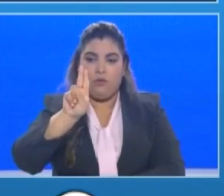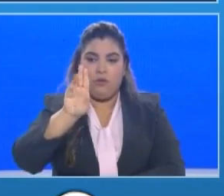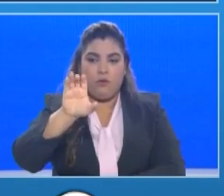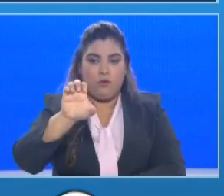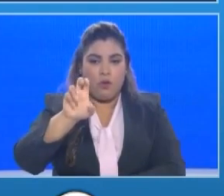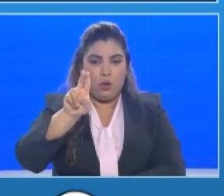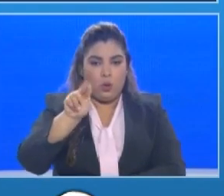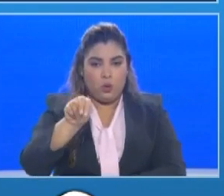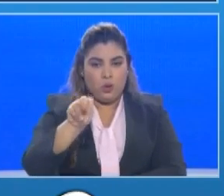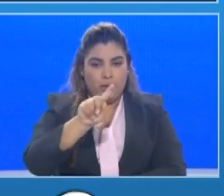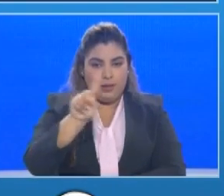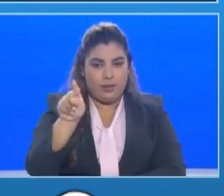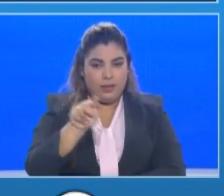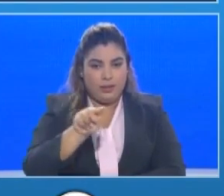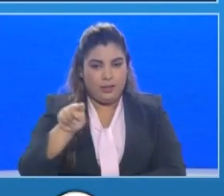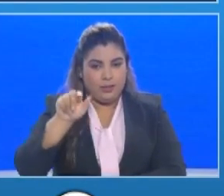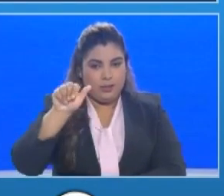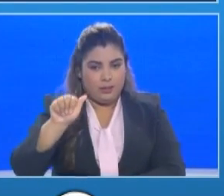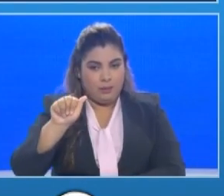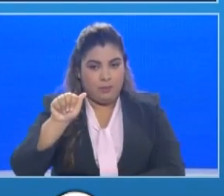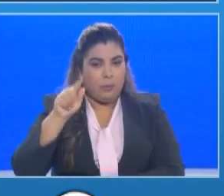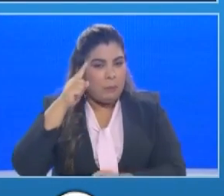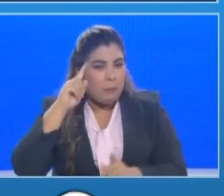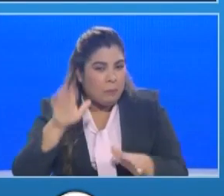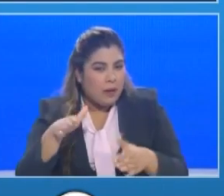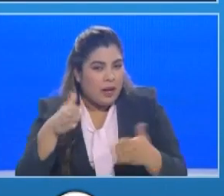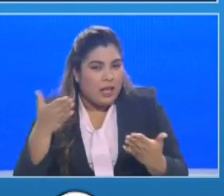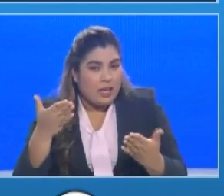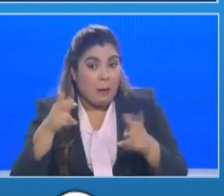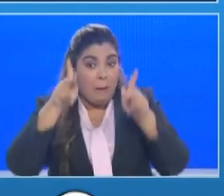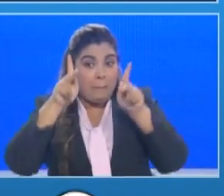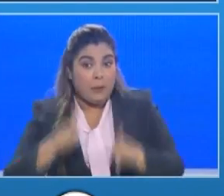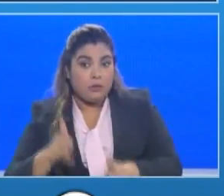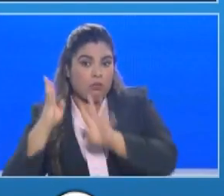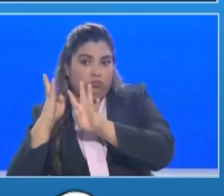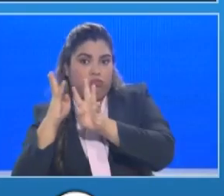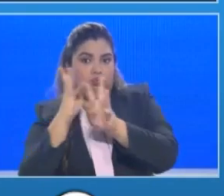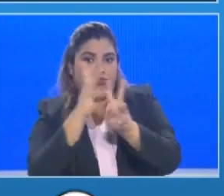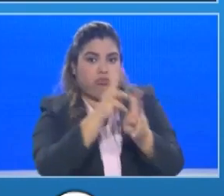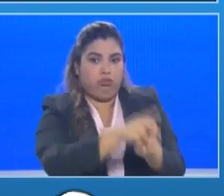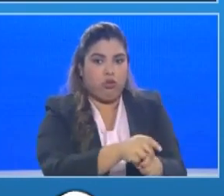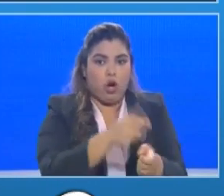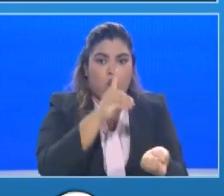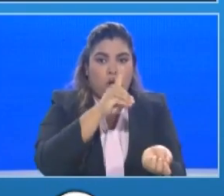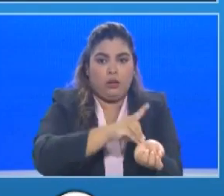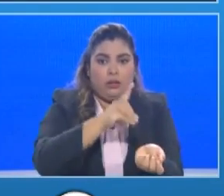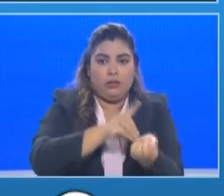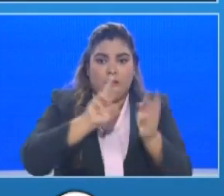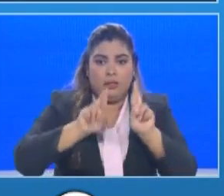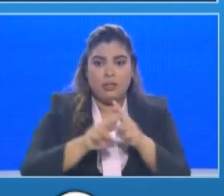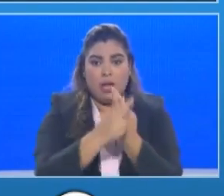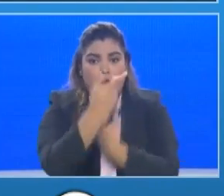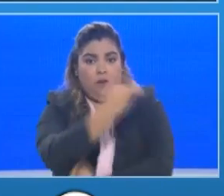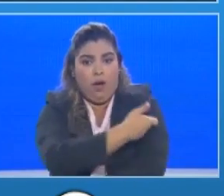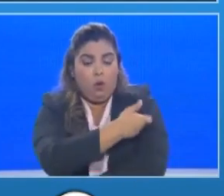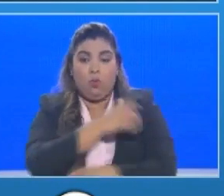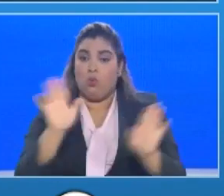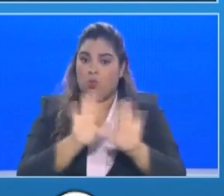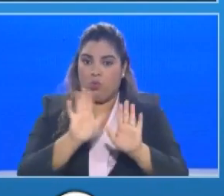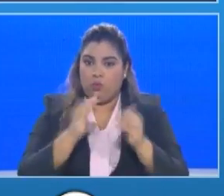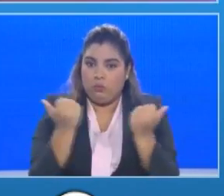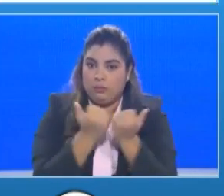en las instalaciones. Hoy también tuvimos la oportunidad de trabajar en equipo con ese equipo interinstitucional